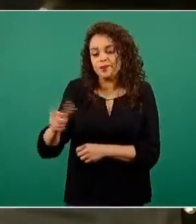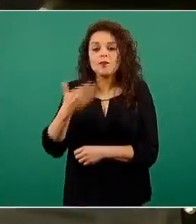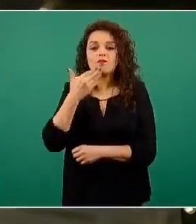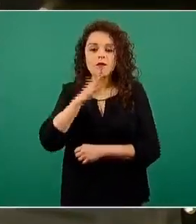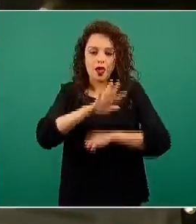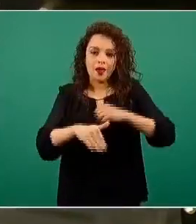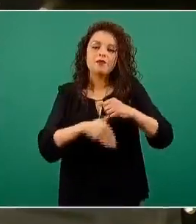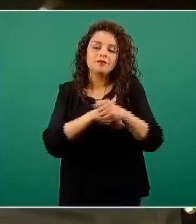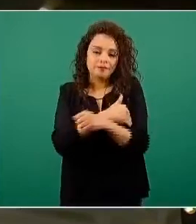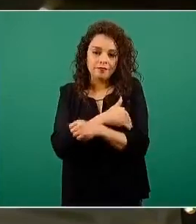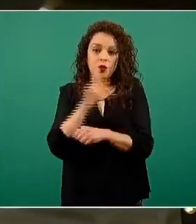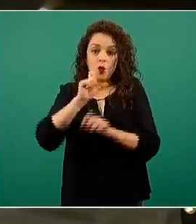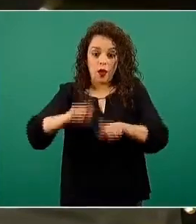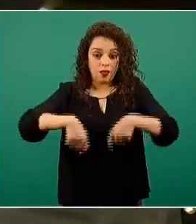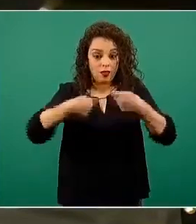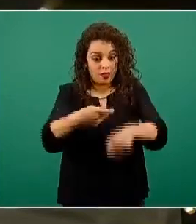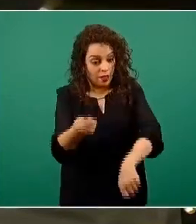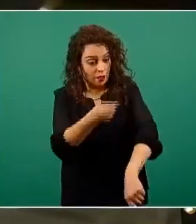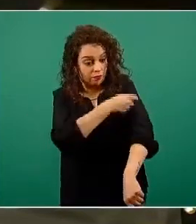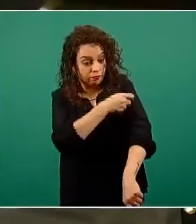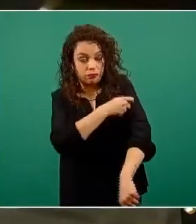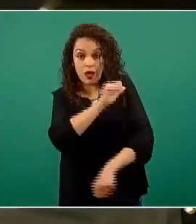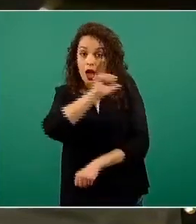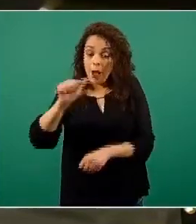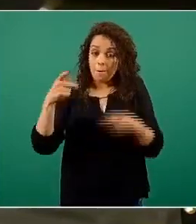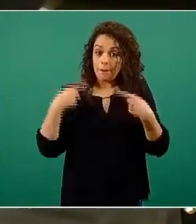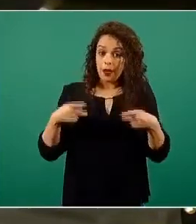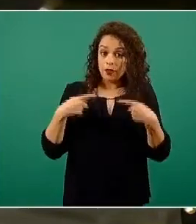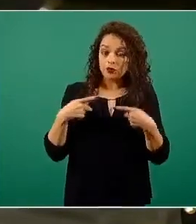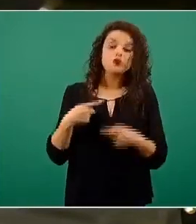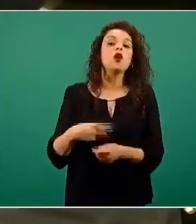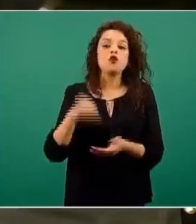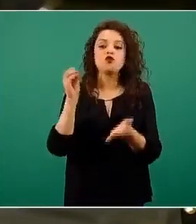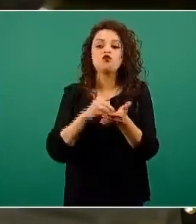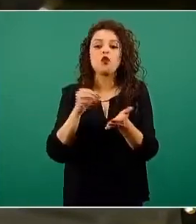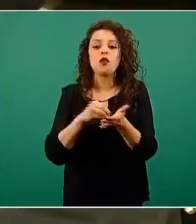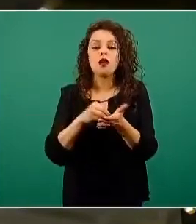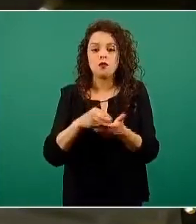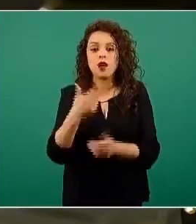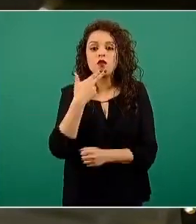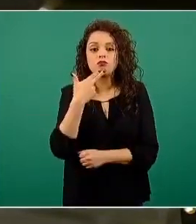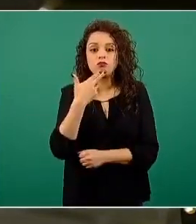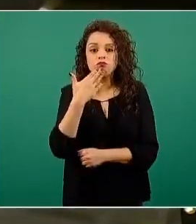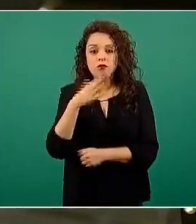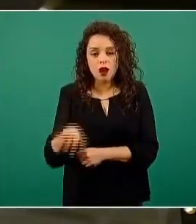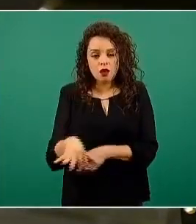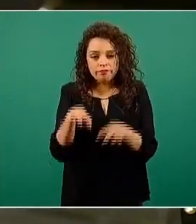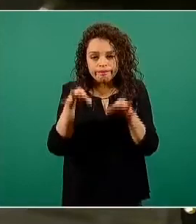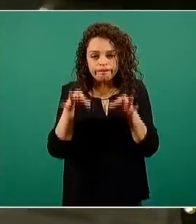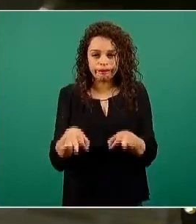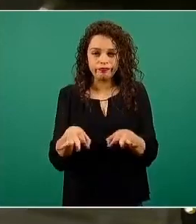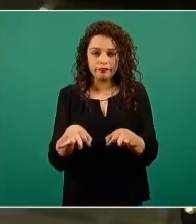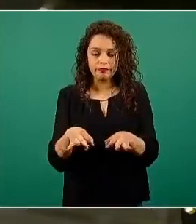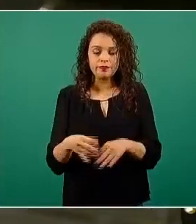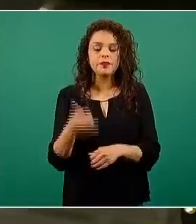y cuando se le apliquen a las personas, pues estén, todavía sean eficaces. También me gustaría saber, en ese mismo